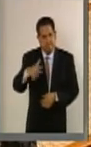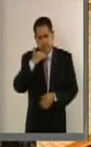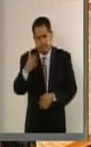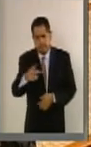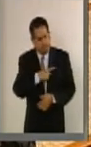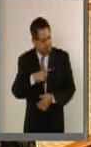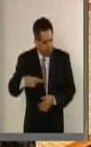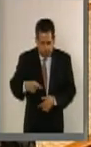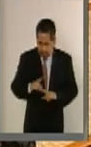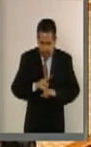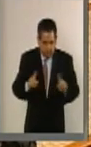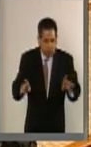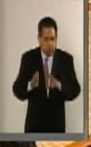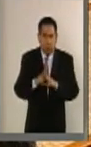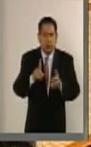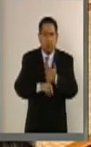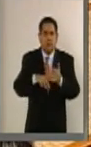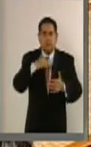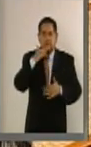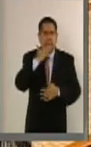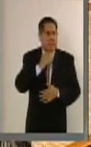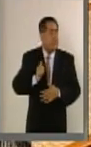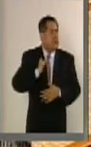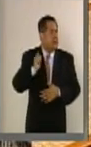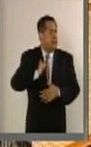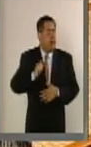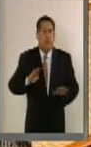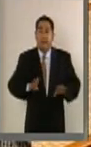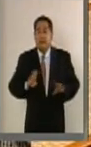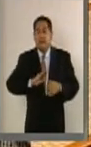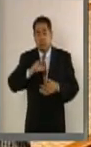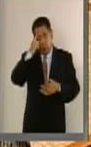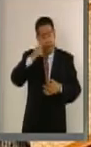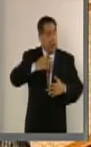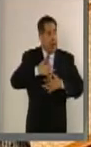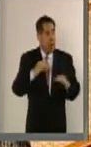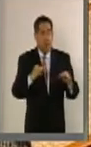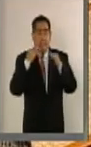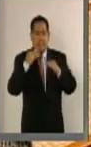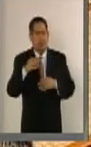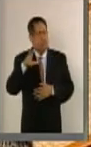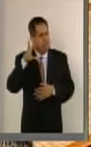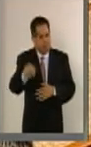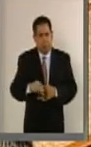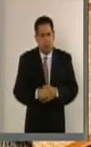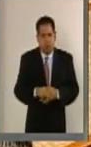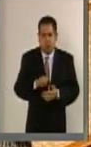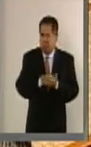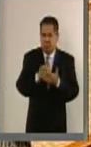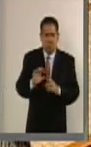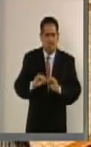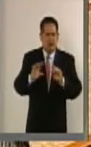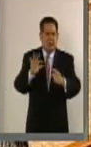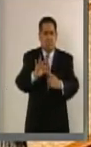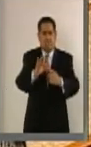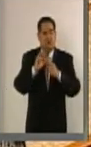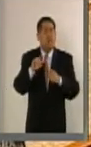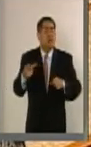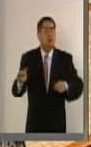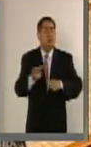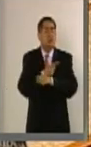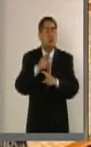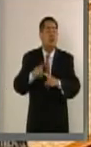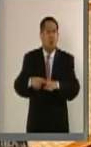obtener de la tragedia beneficios para la imagen de personajes públicos. El caso emblemático ocurrió